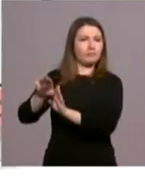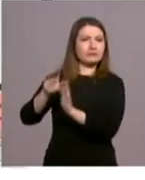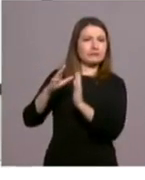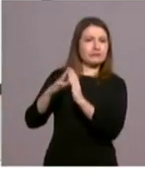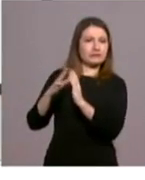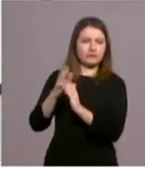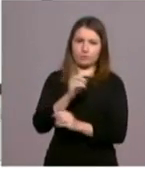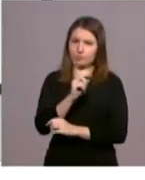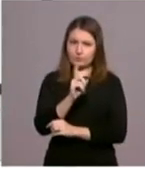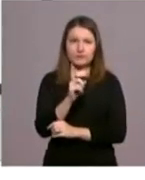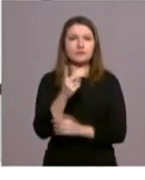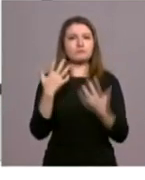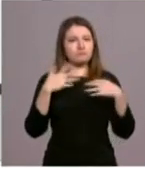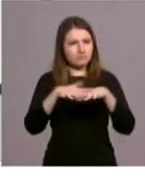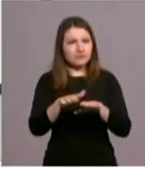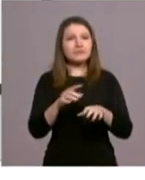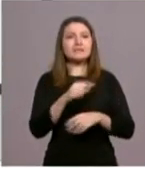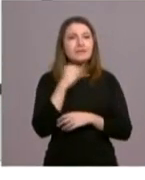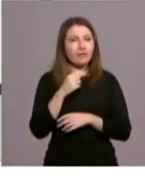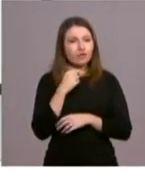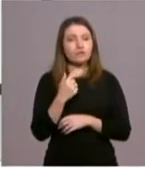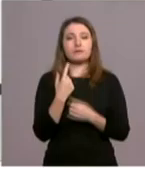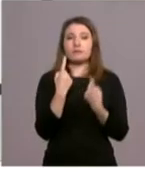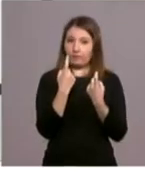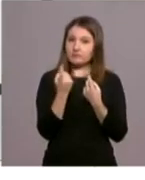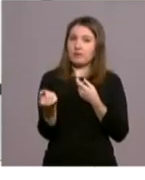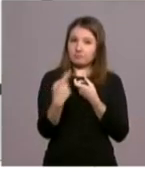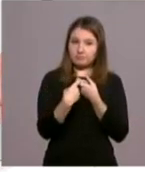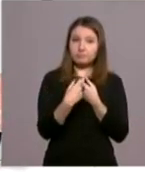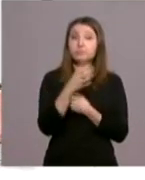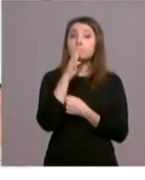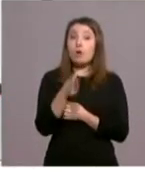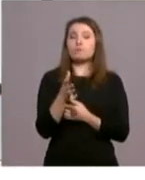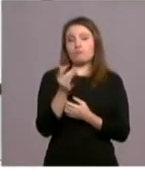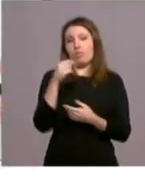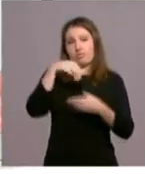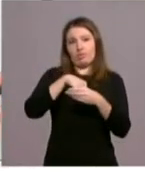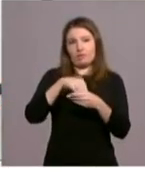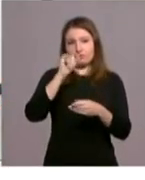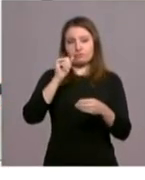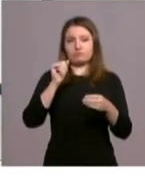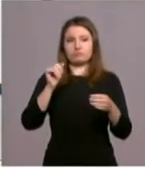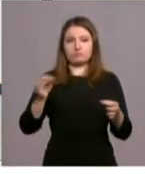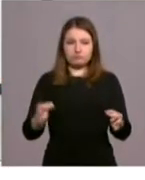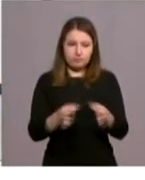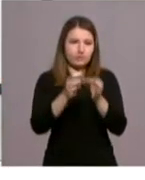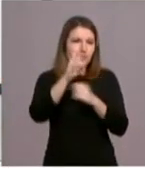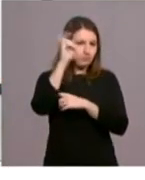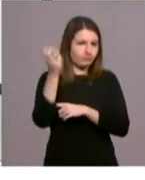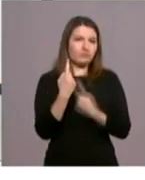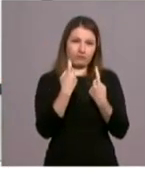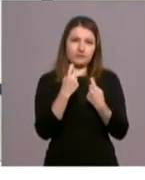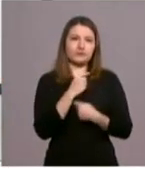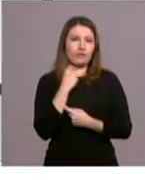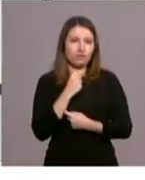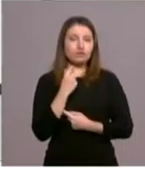ministerio de los sacerdotes, sino que le necesitan, primero porque hay unos cultos que requieren la presencia del sacerdote y luego